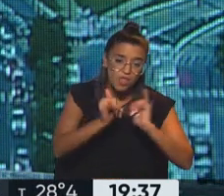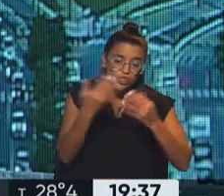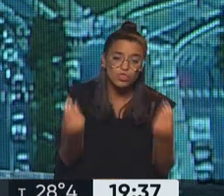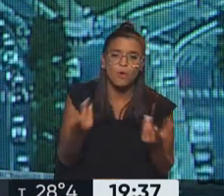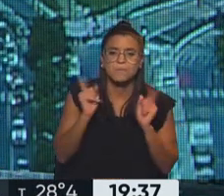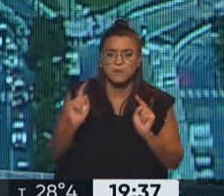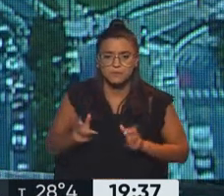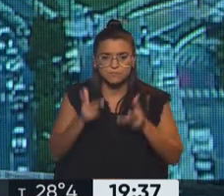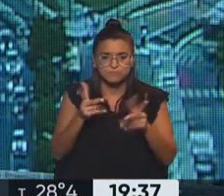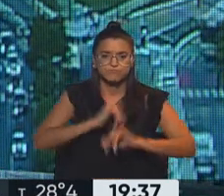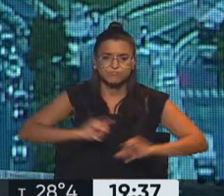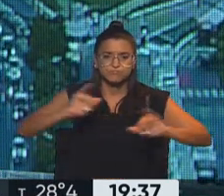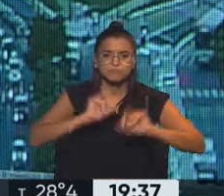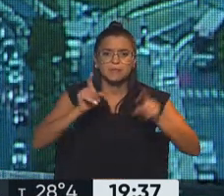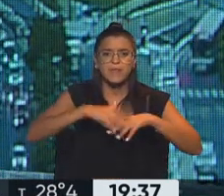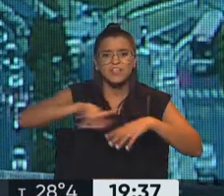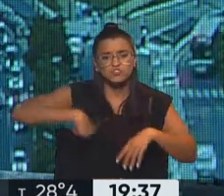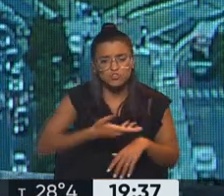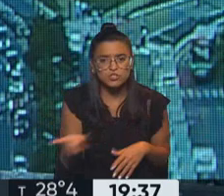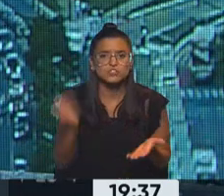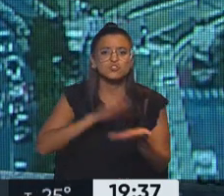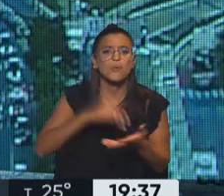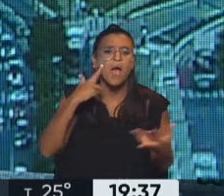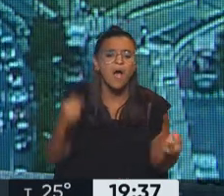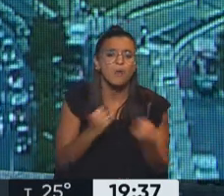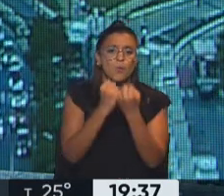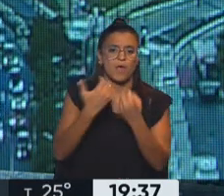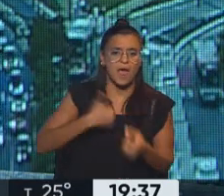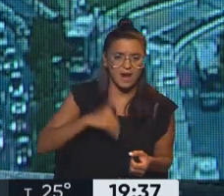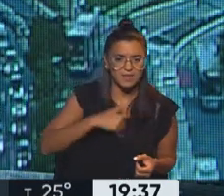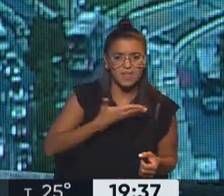ha expresado en diferentes medios y también en redes sociales, sobre este acuerdo al que ha llegado a Argentina con el FMI. ¡Suscríbete al canal!